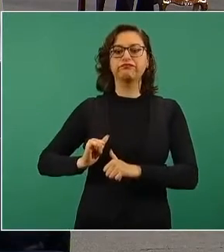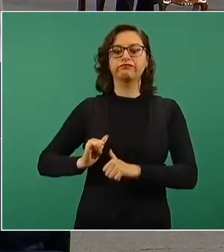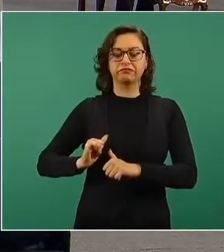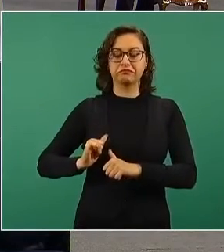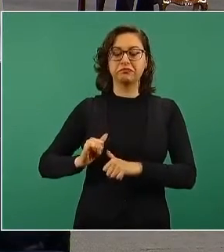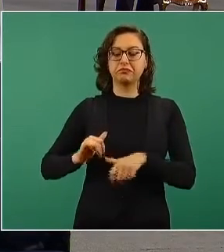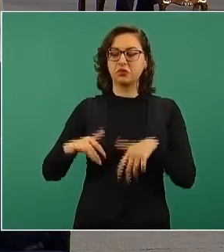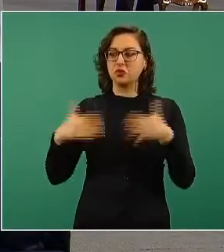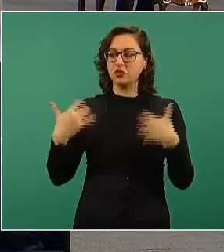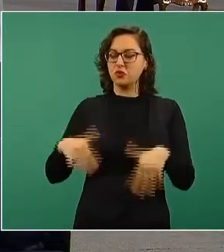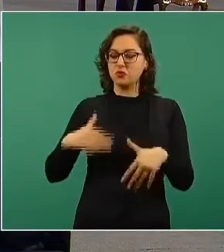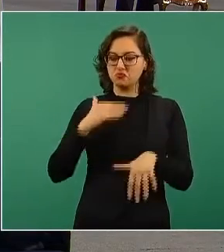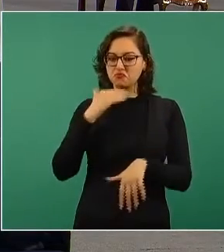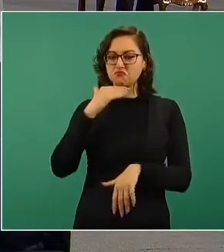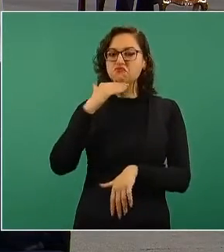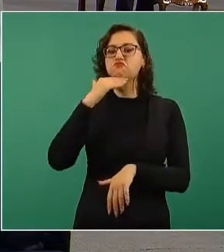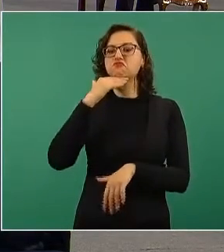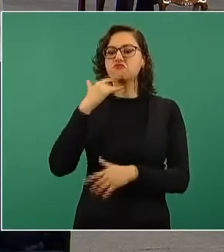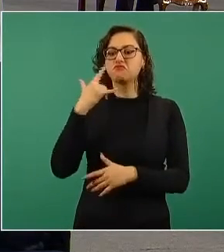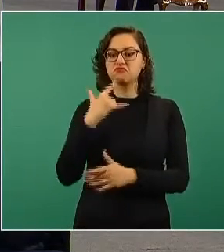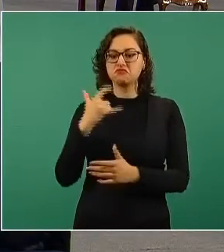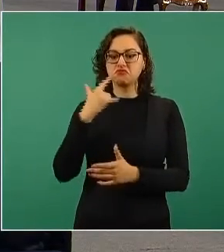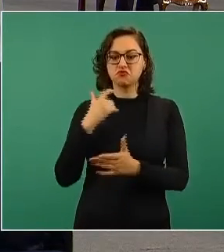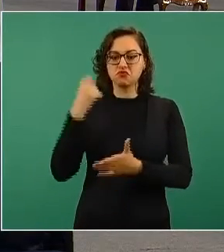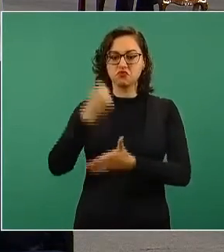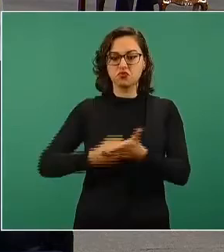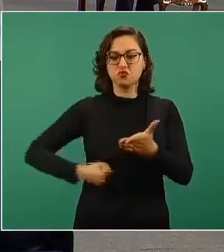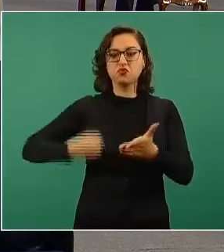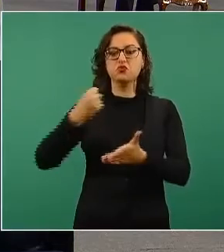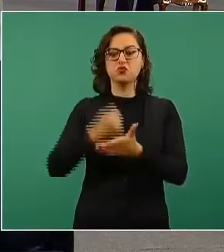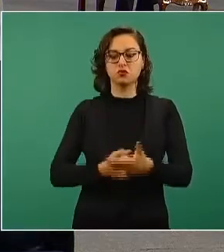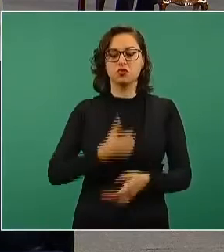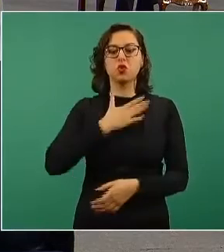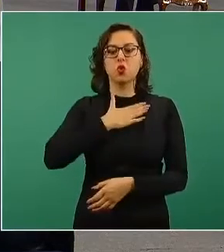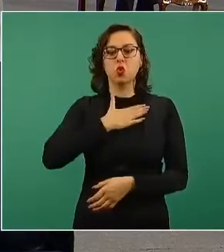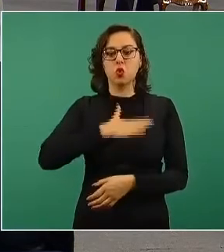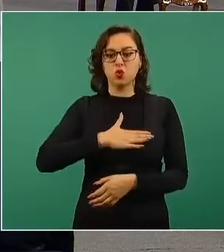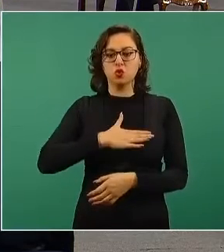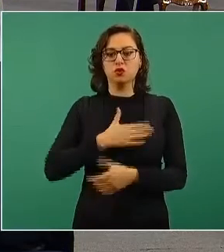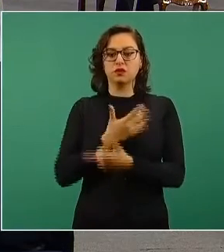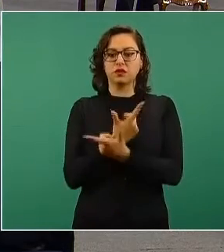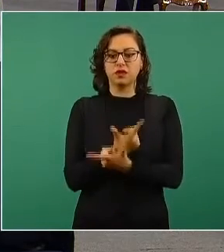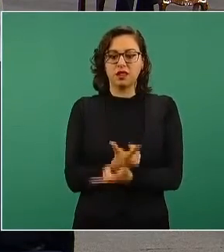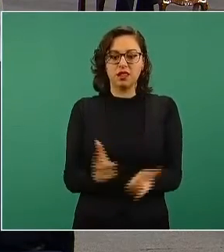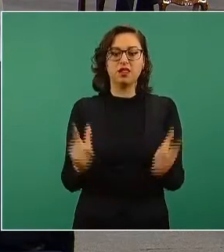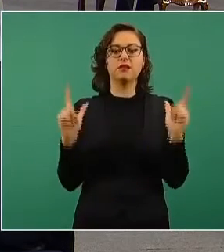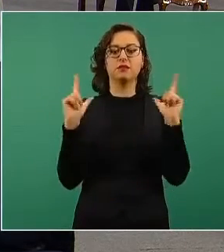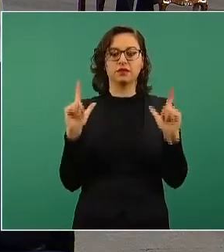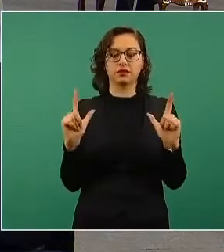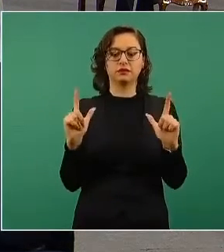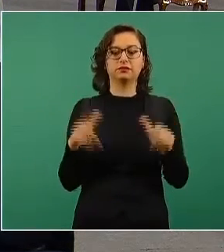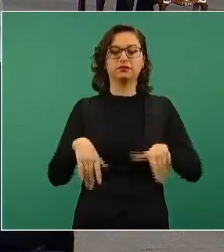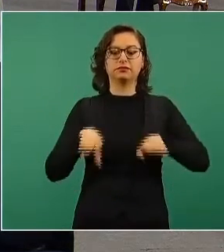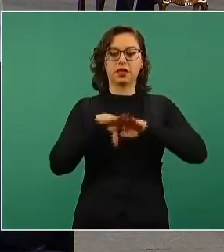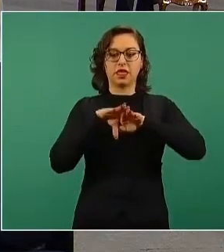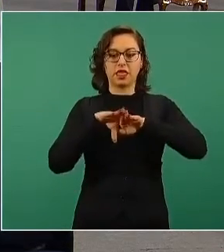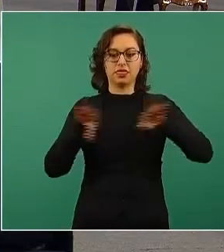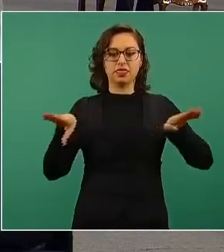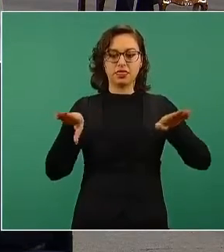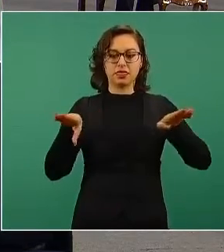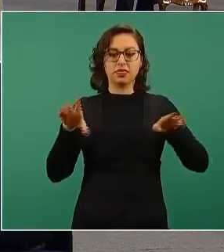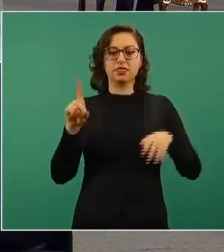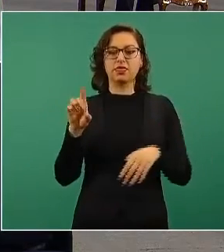por la justicia, por las libertades, por la democracia